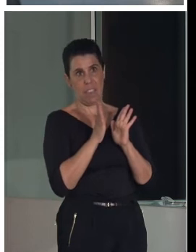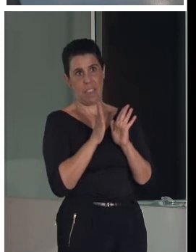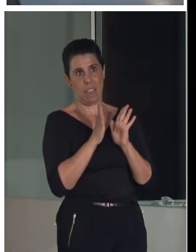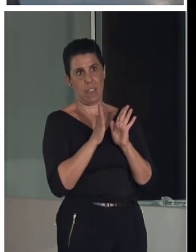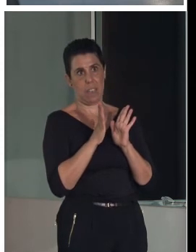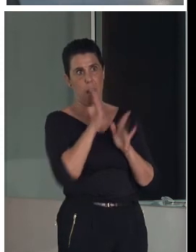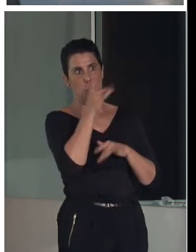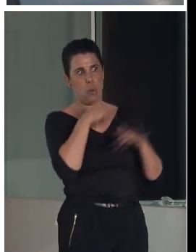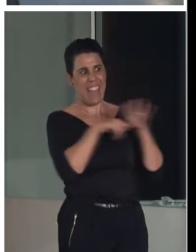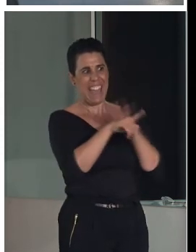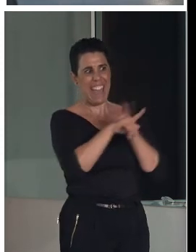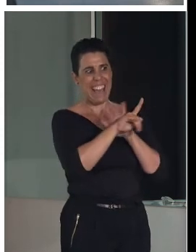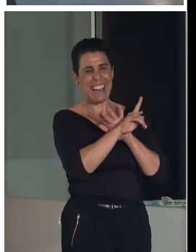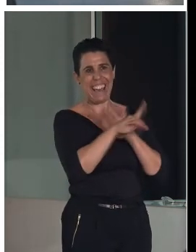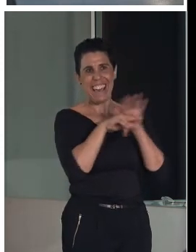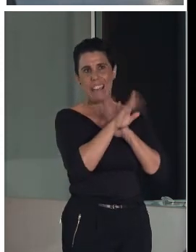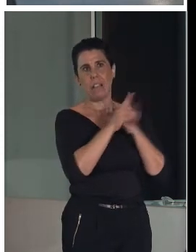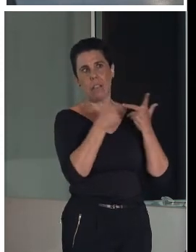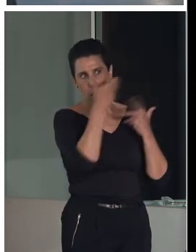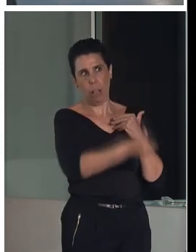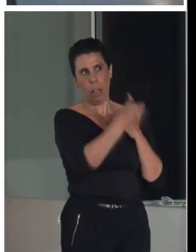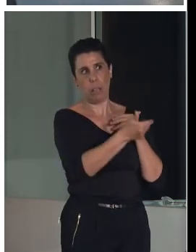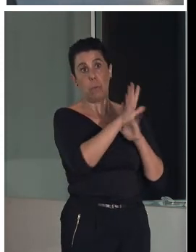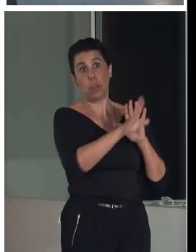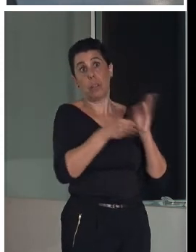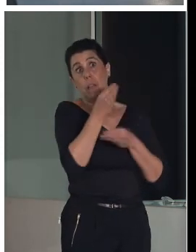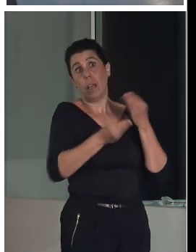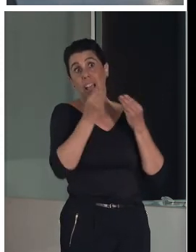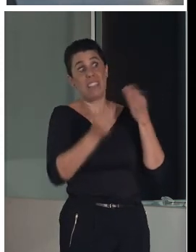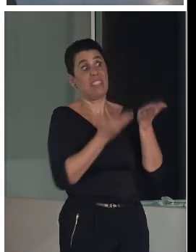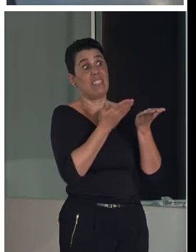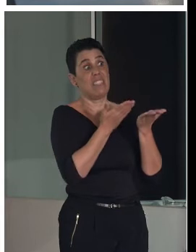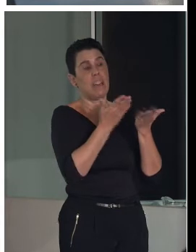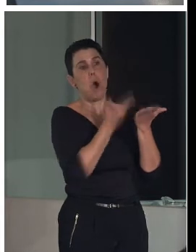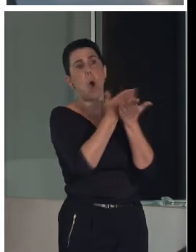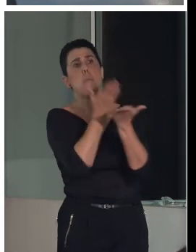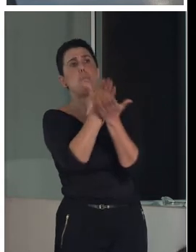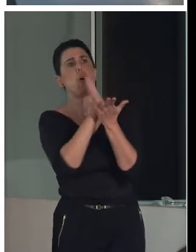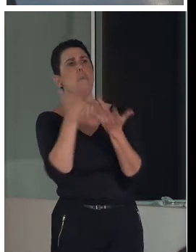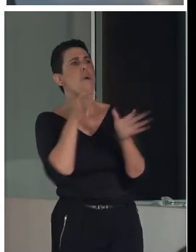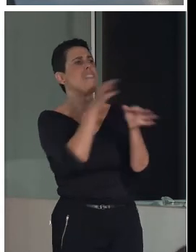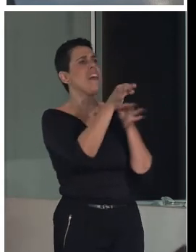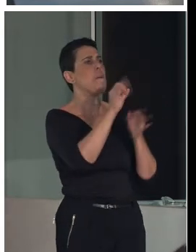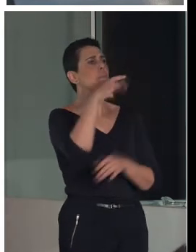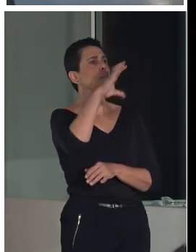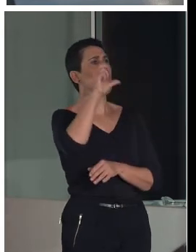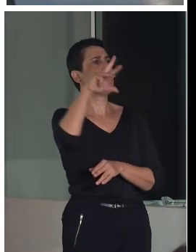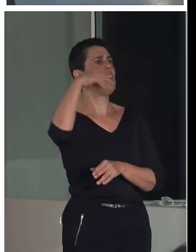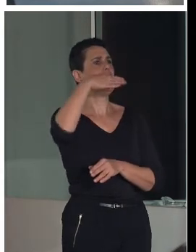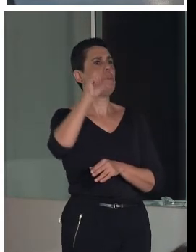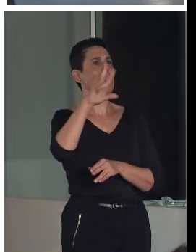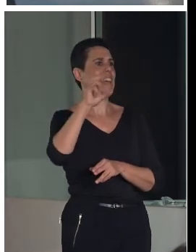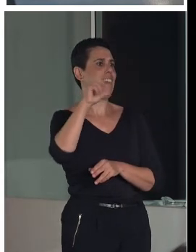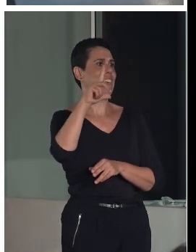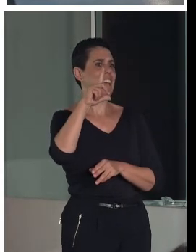grande que se quería hacer. Y entonces se hace una propuesta a tres localidades más, Cervera de la Cañada, que también es patrimonio mundial, y dos, que